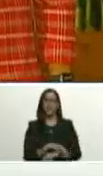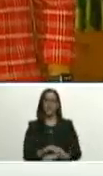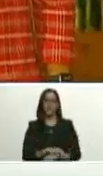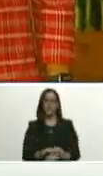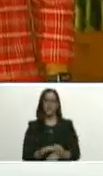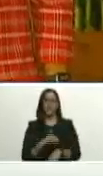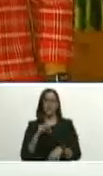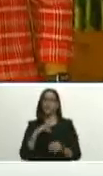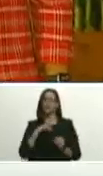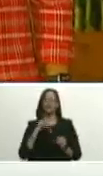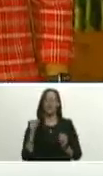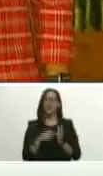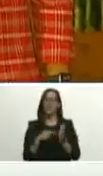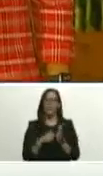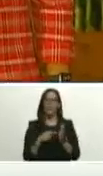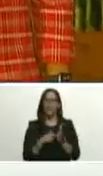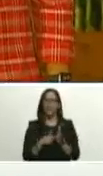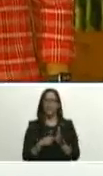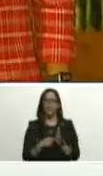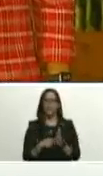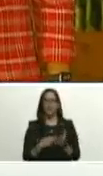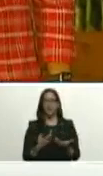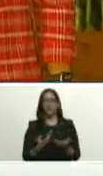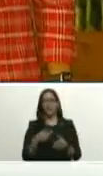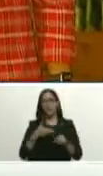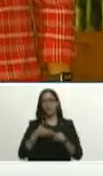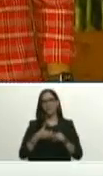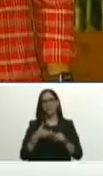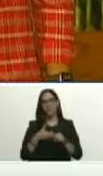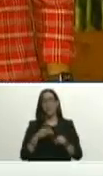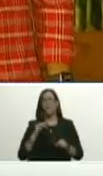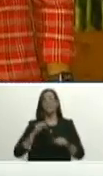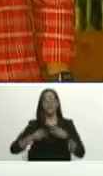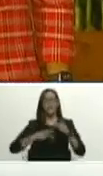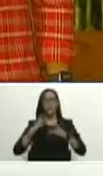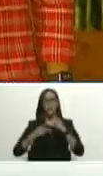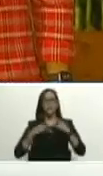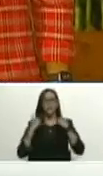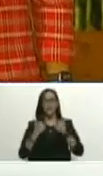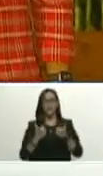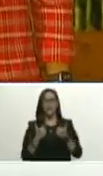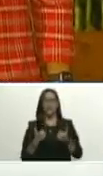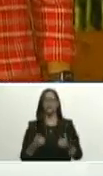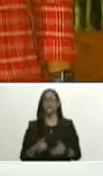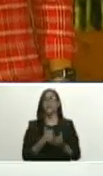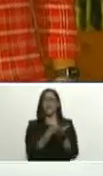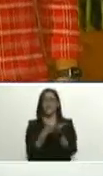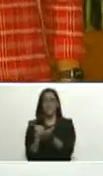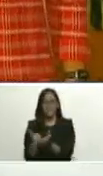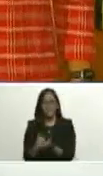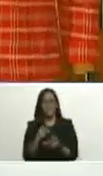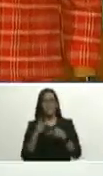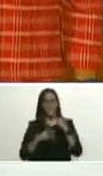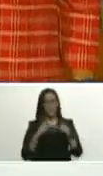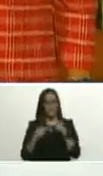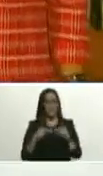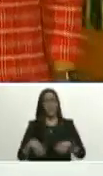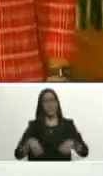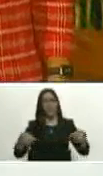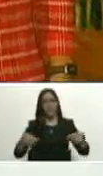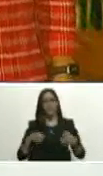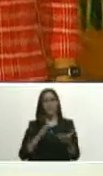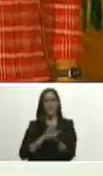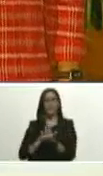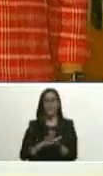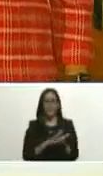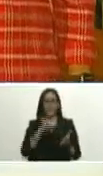dependiente de la renta petrolera para producir bienes servicios y riqueza para satisfacer las necesidades del pueblo de